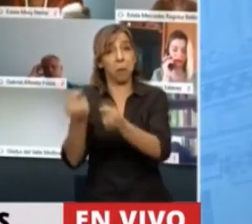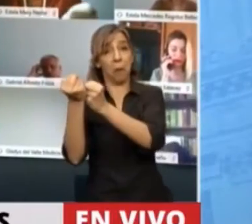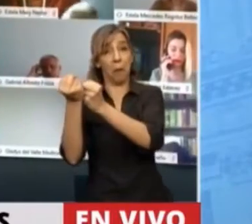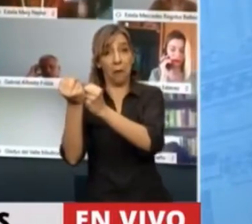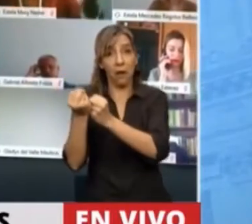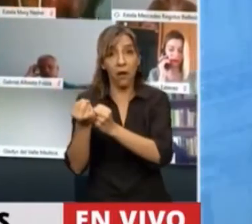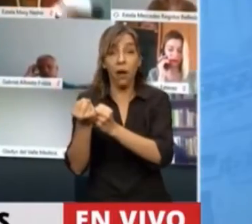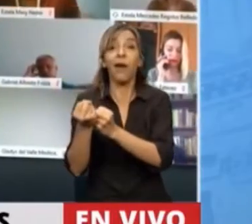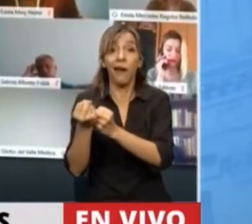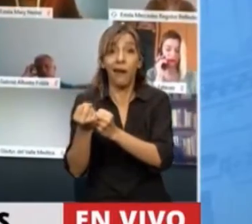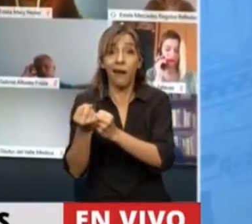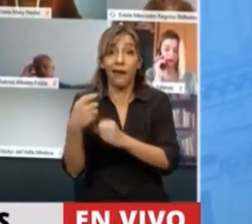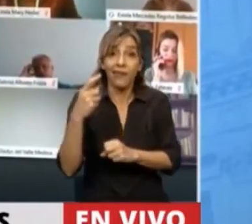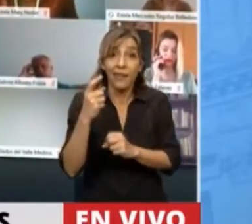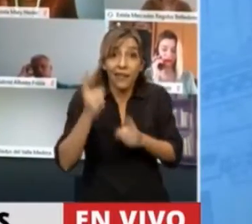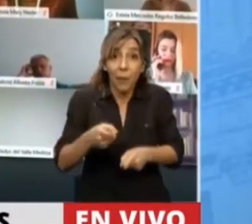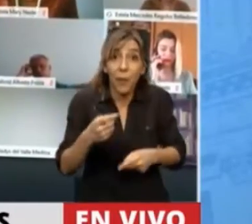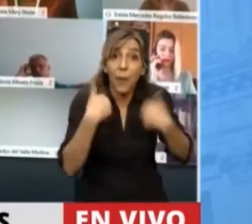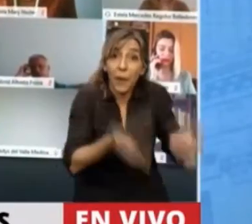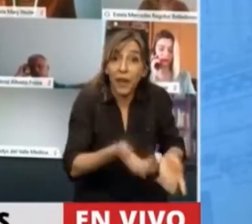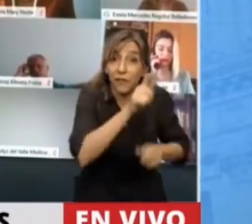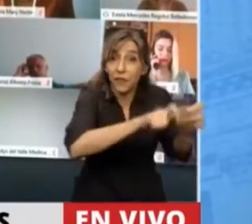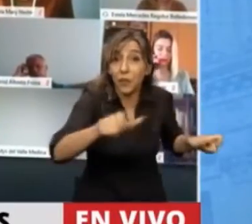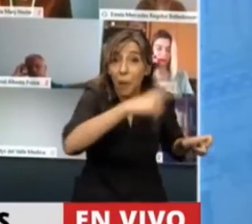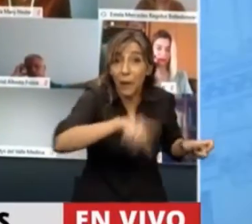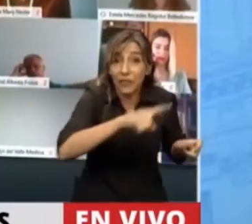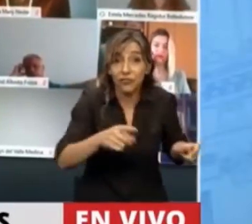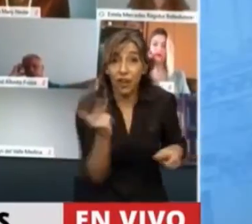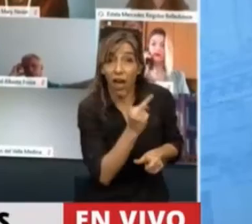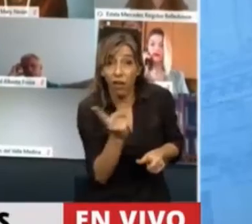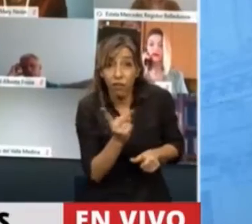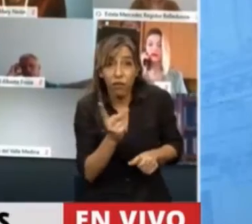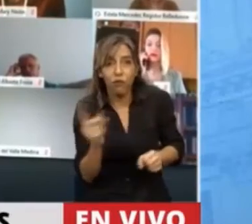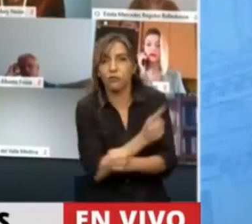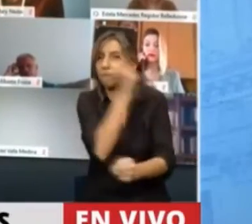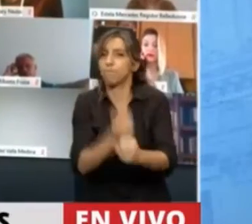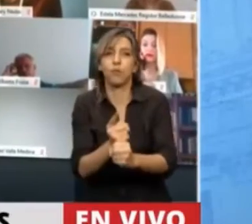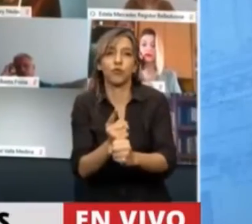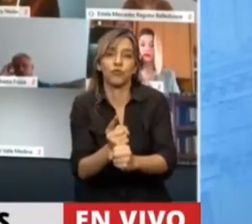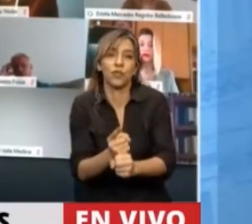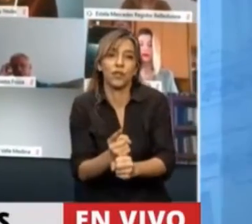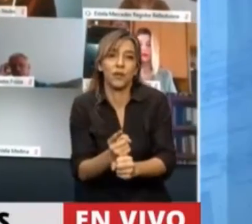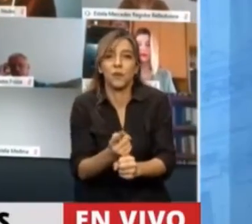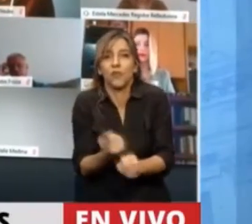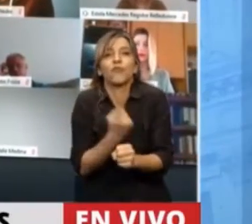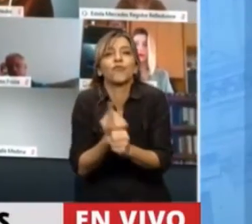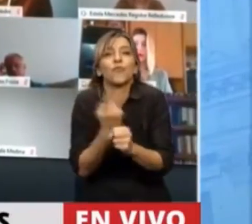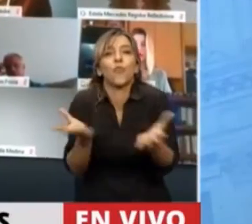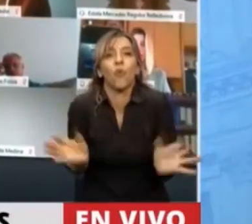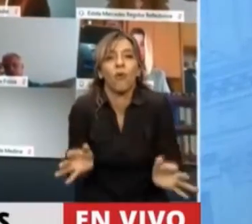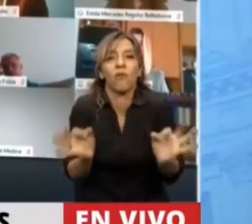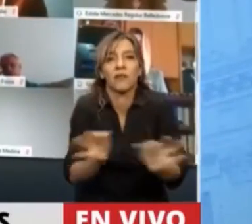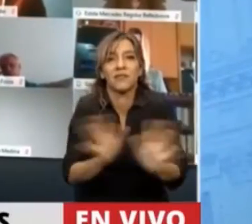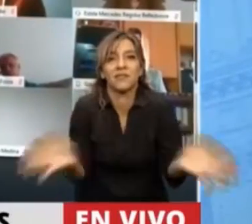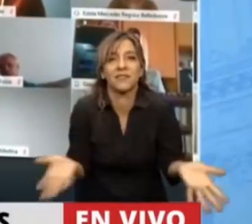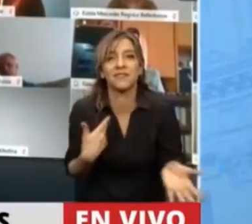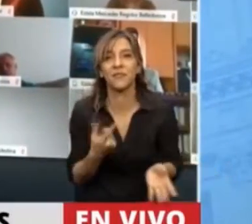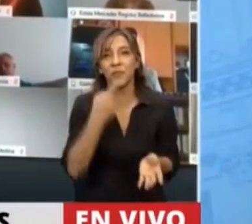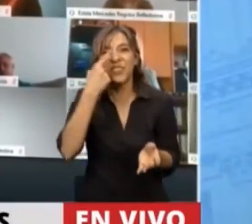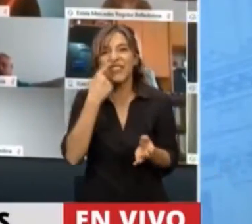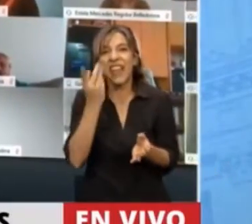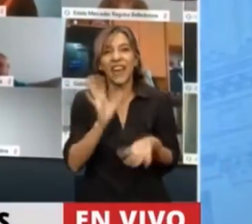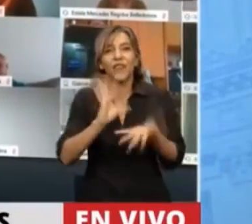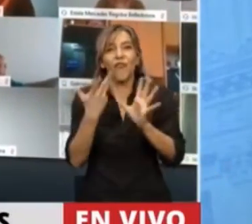beneficiar a las grandes mayorías populares. Eso se ha profundizado y es elocuente, esos intereses